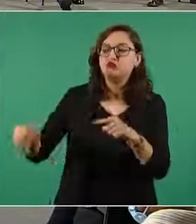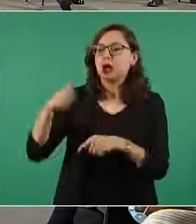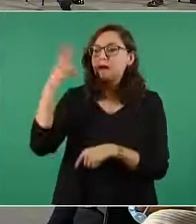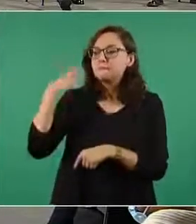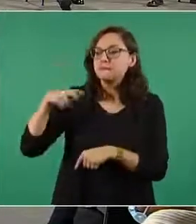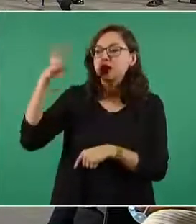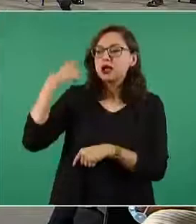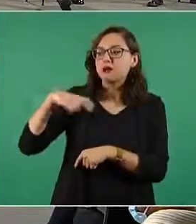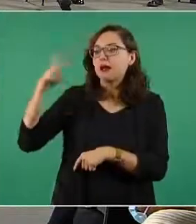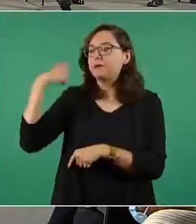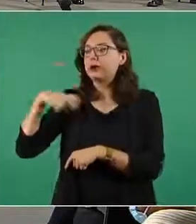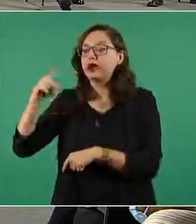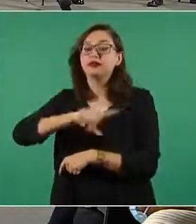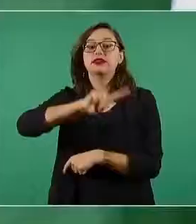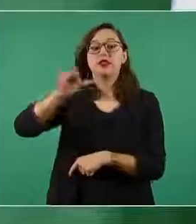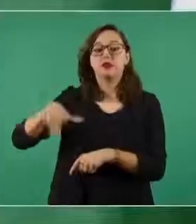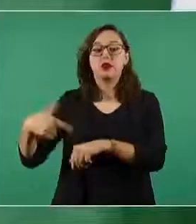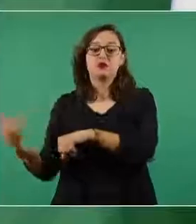salen